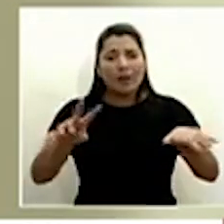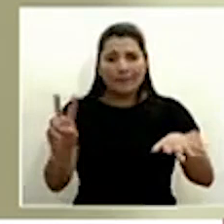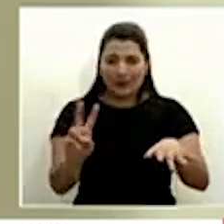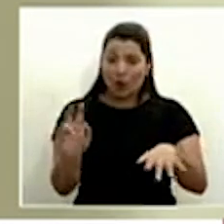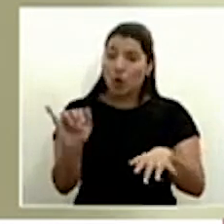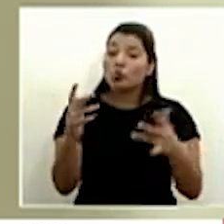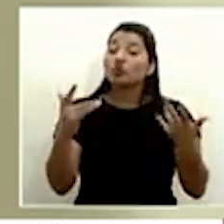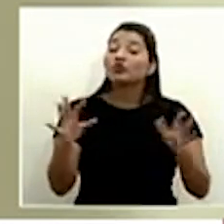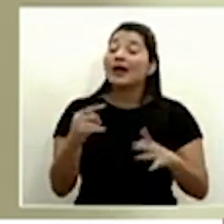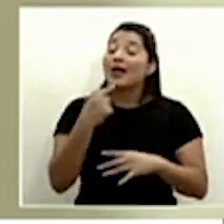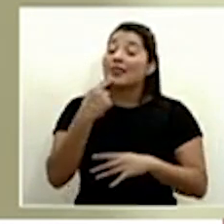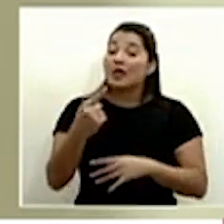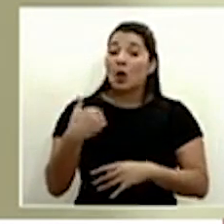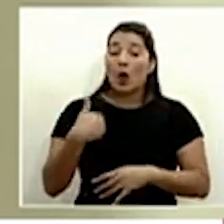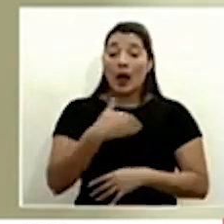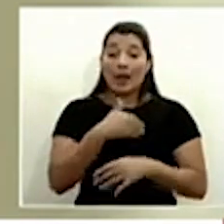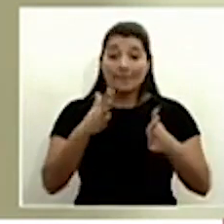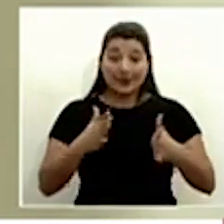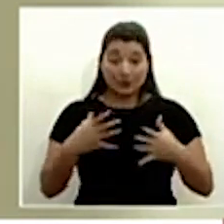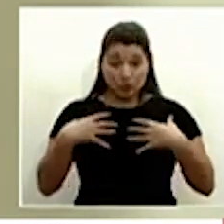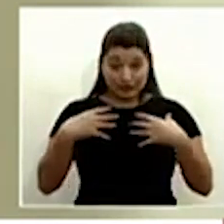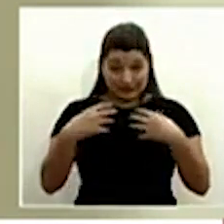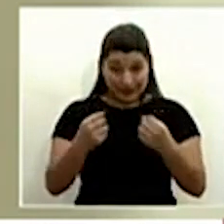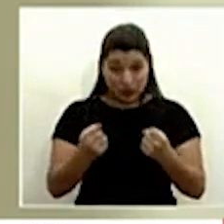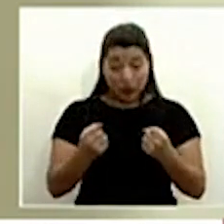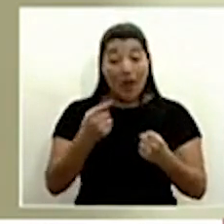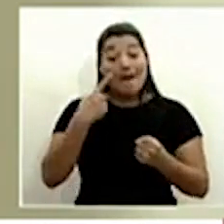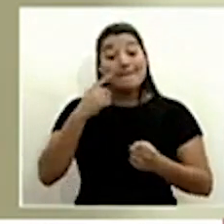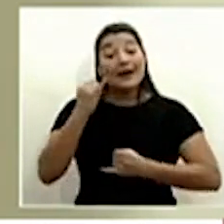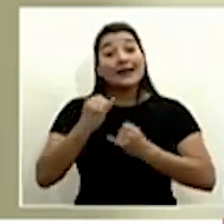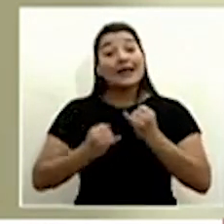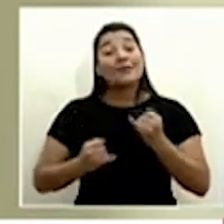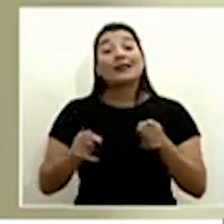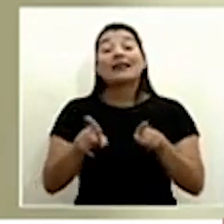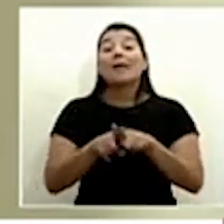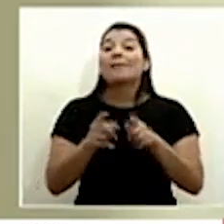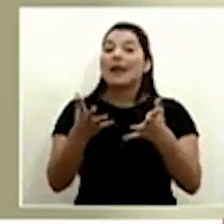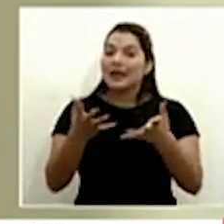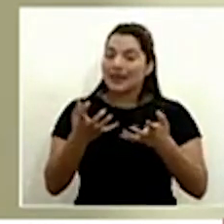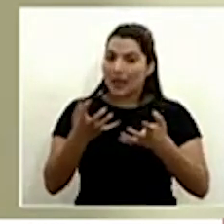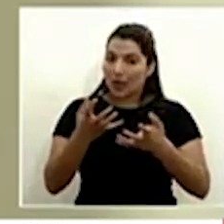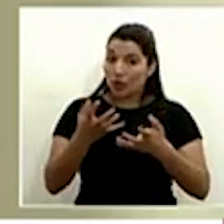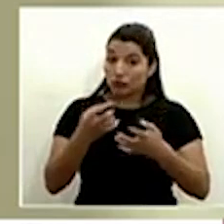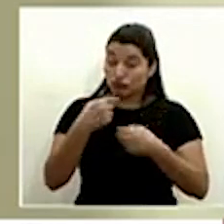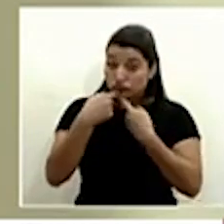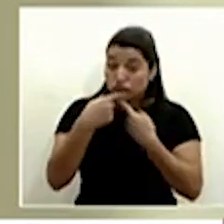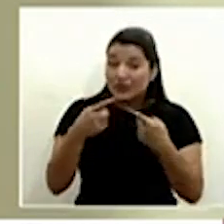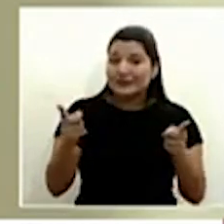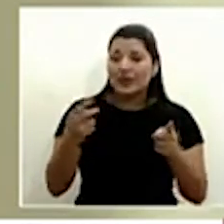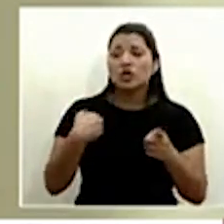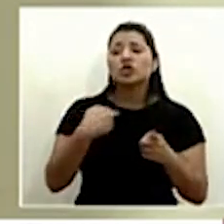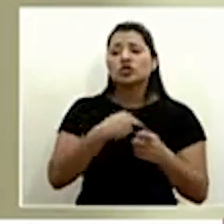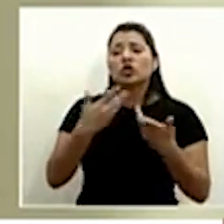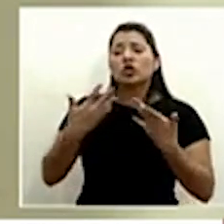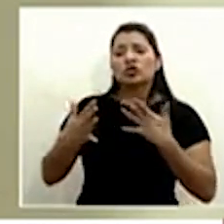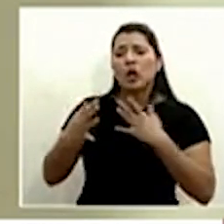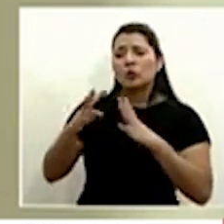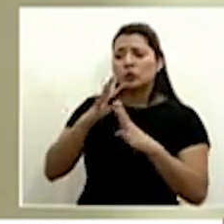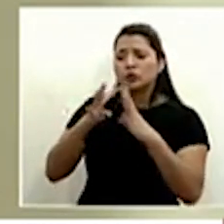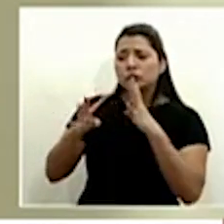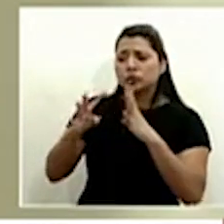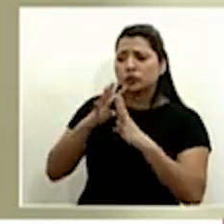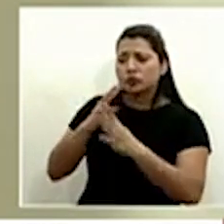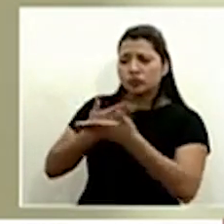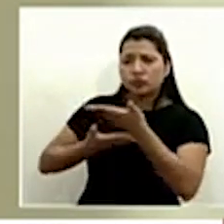el ministro de salud. Terminando quisiera también expresar que hemos guardado conversaciones desde el